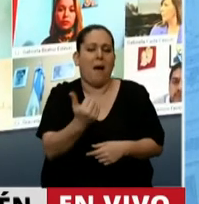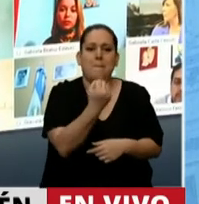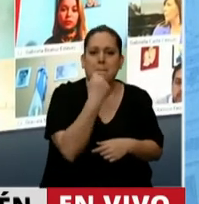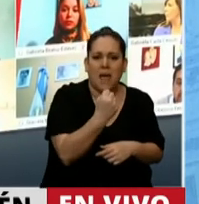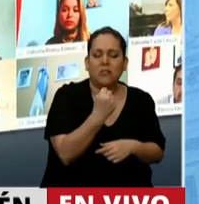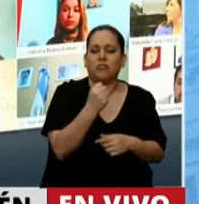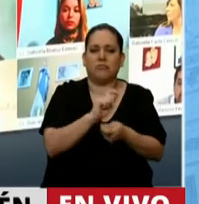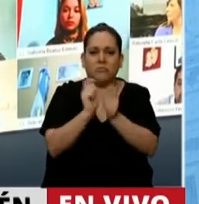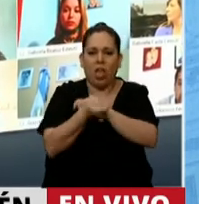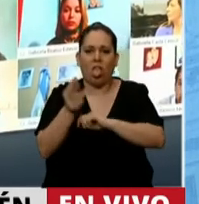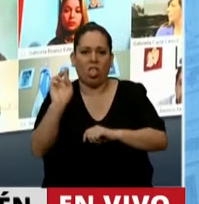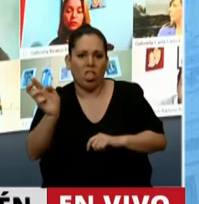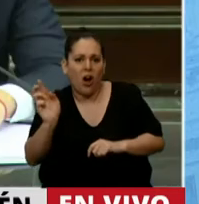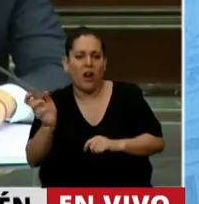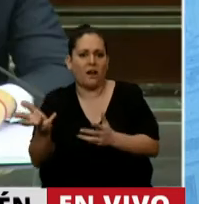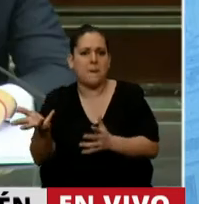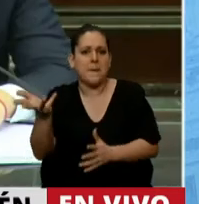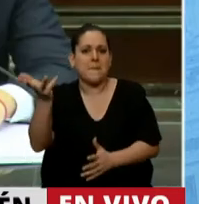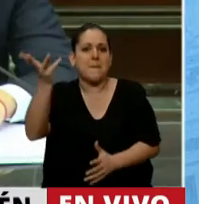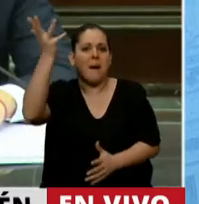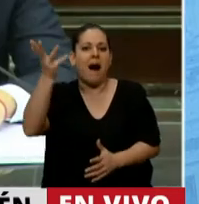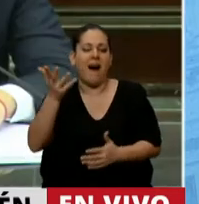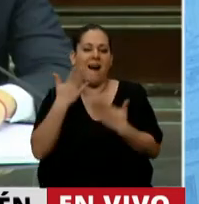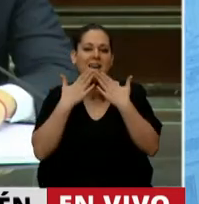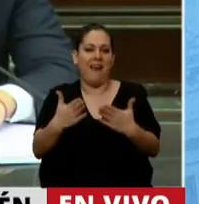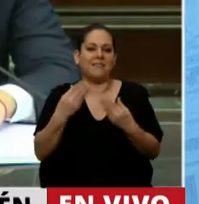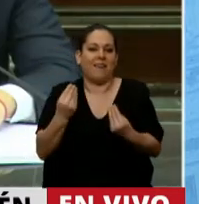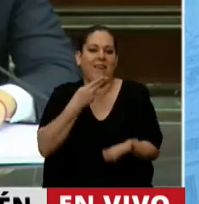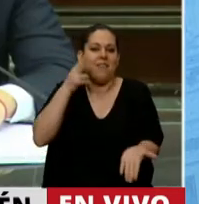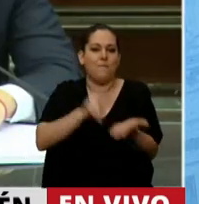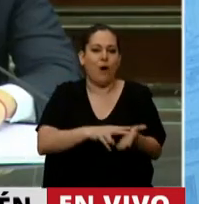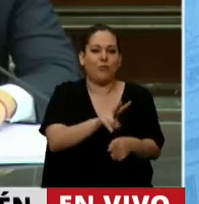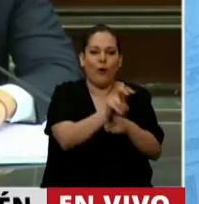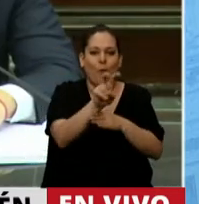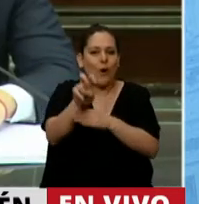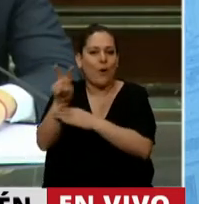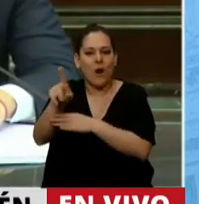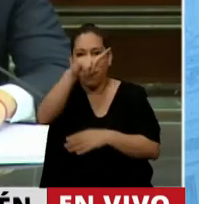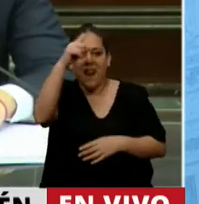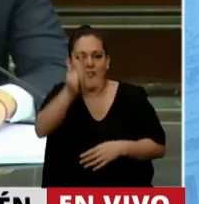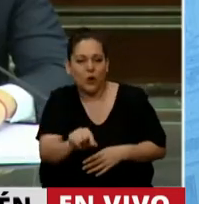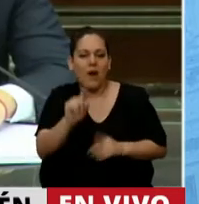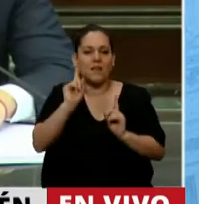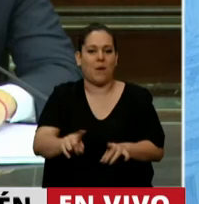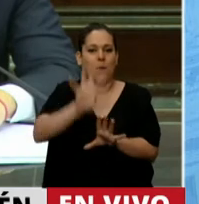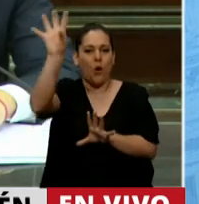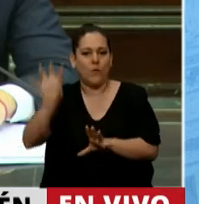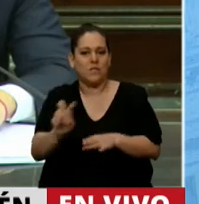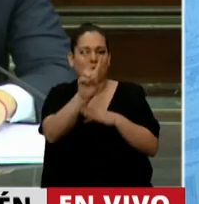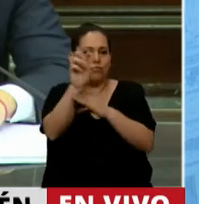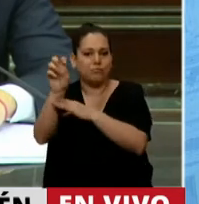Central, incrementando los ingresos del Estado a partir del cobro de los impuestos nacionales, provinciales y tasas